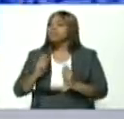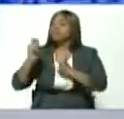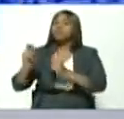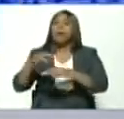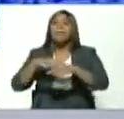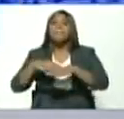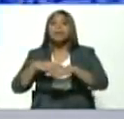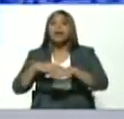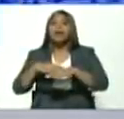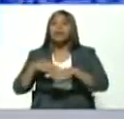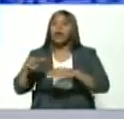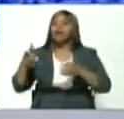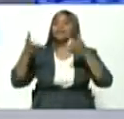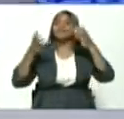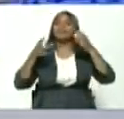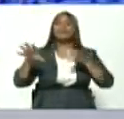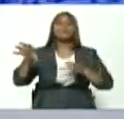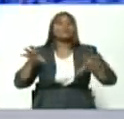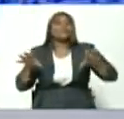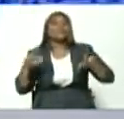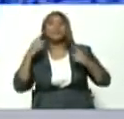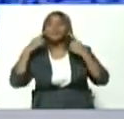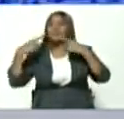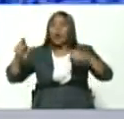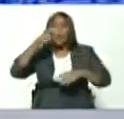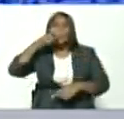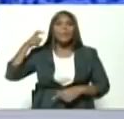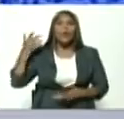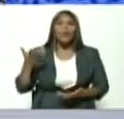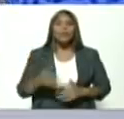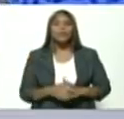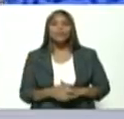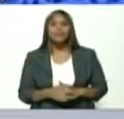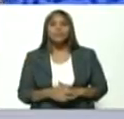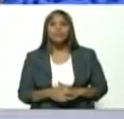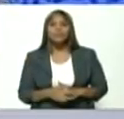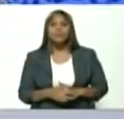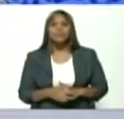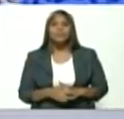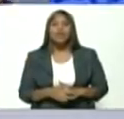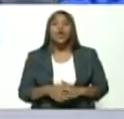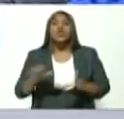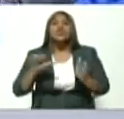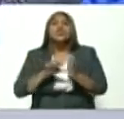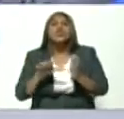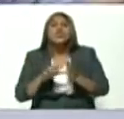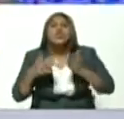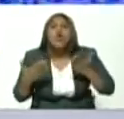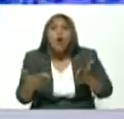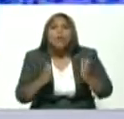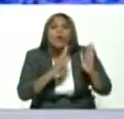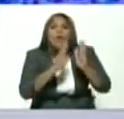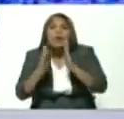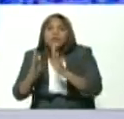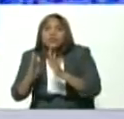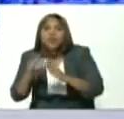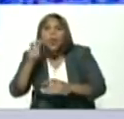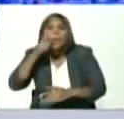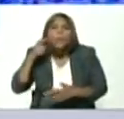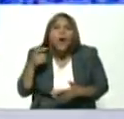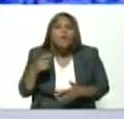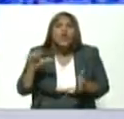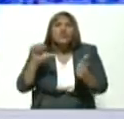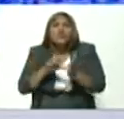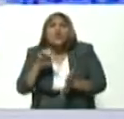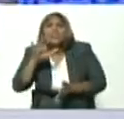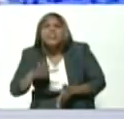termine siendo un rey del suelo lejos del pueblo y no sepan donde están las organizaciones del poder popular no sepa